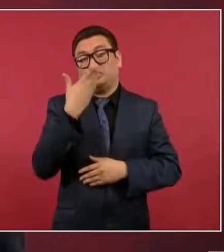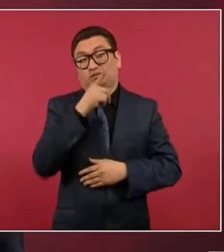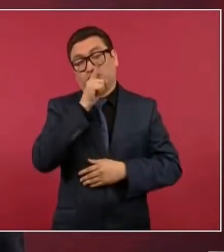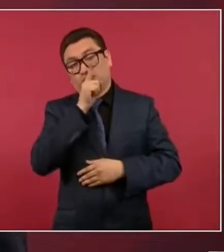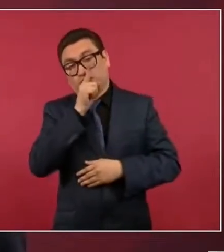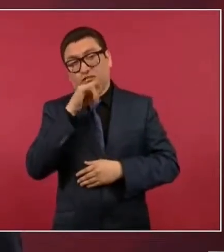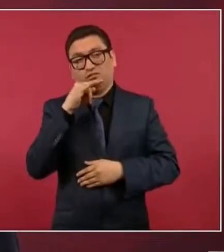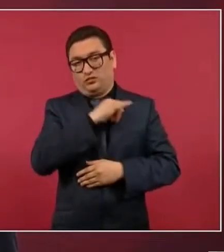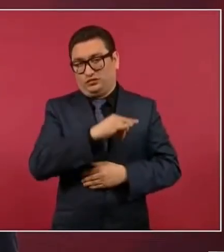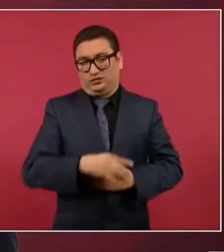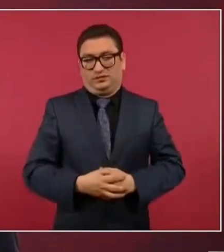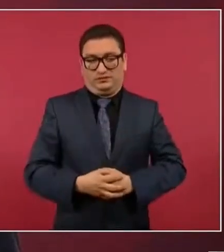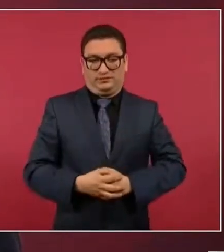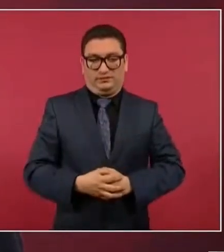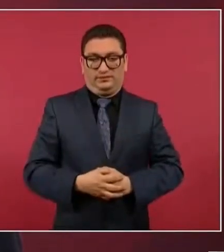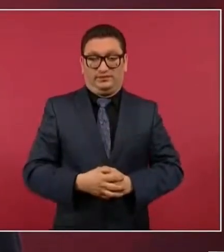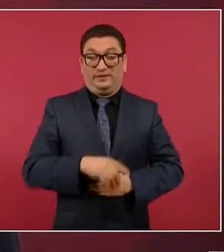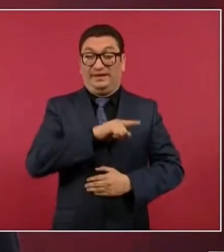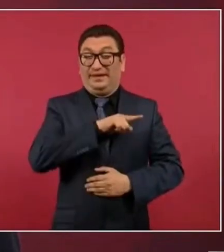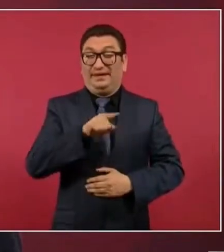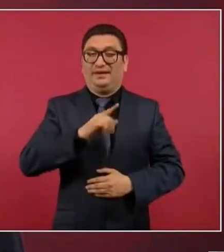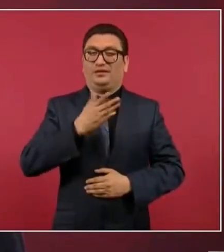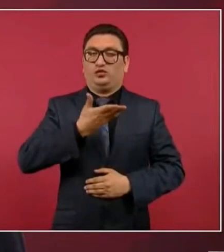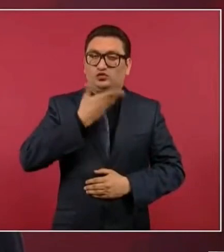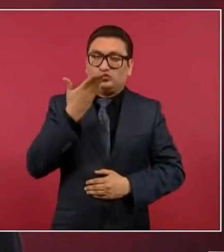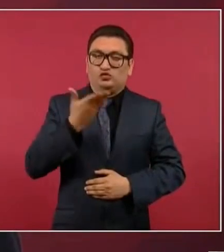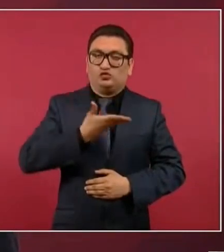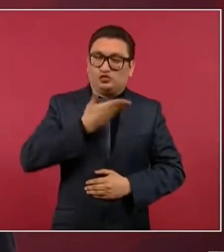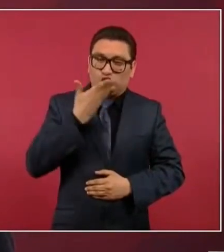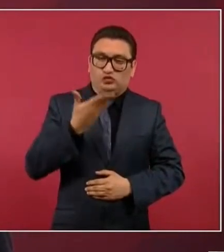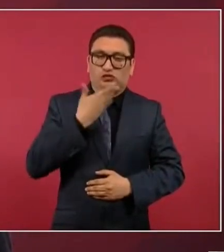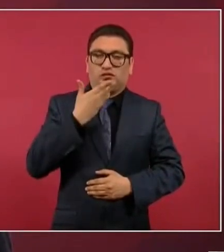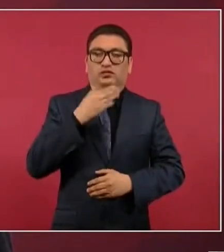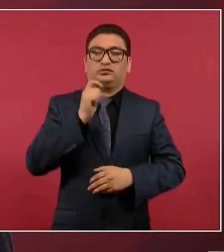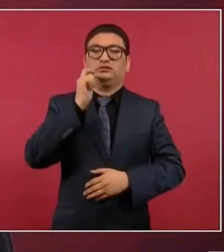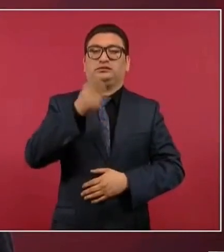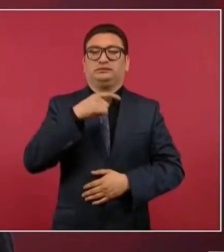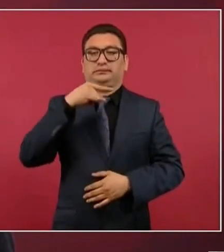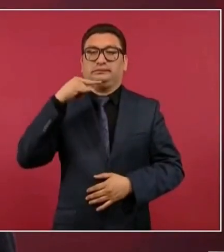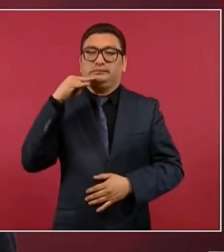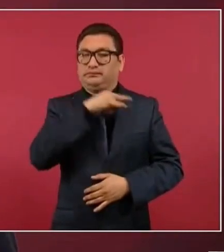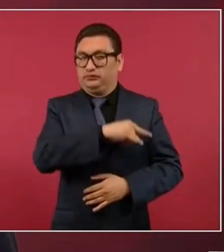La única doctrina que tienen es la hipocresía.